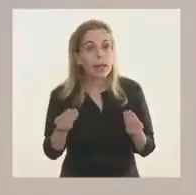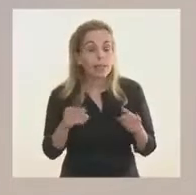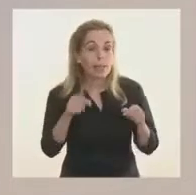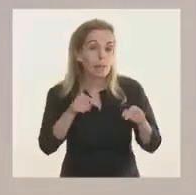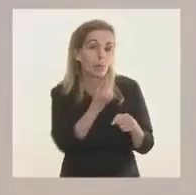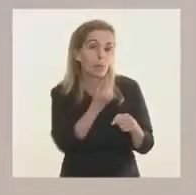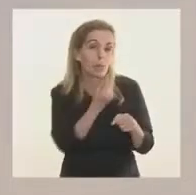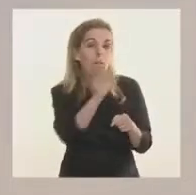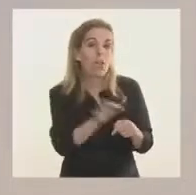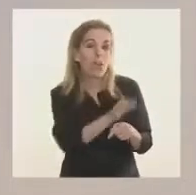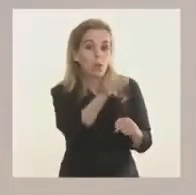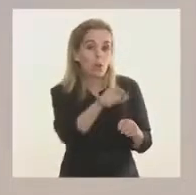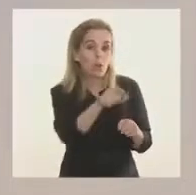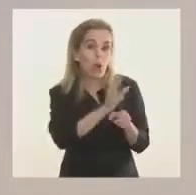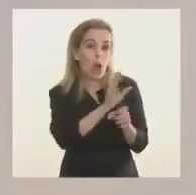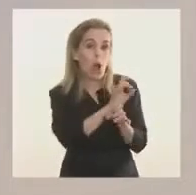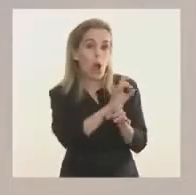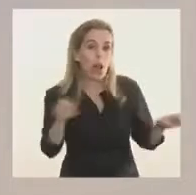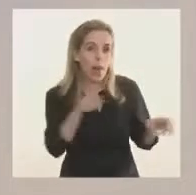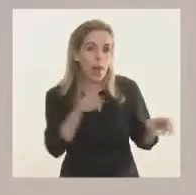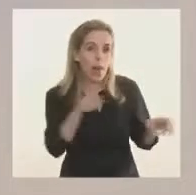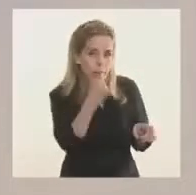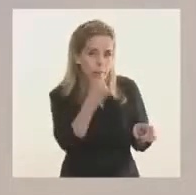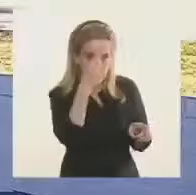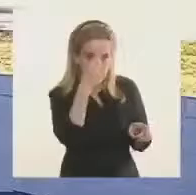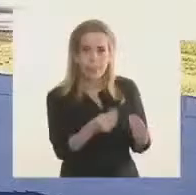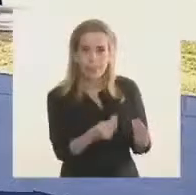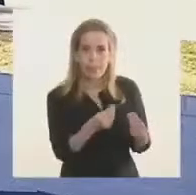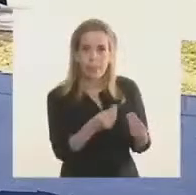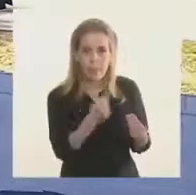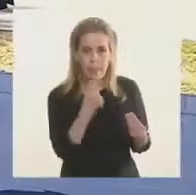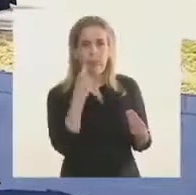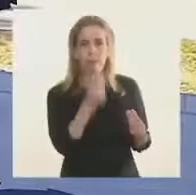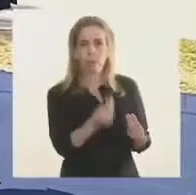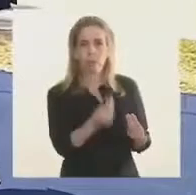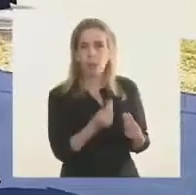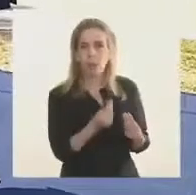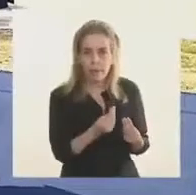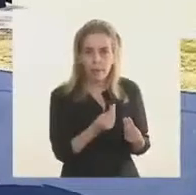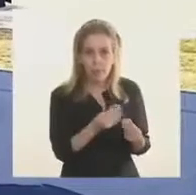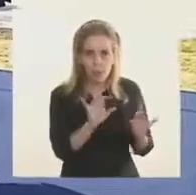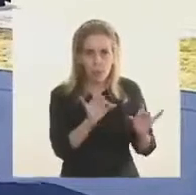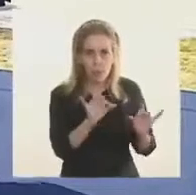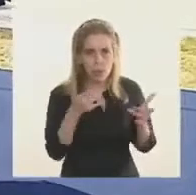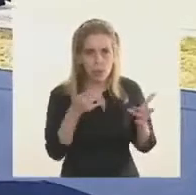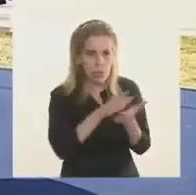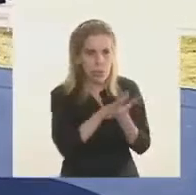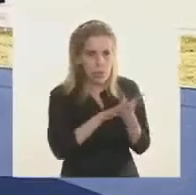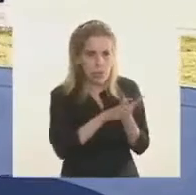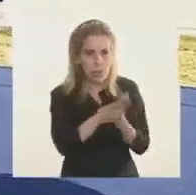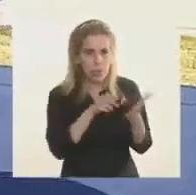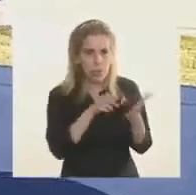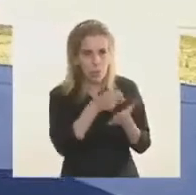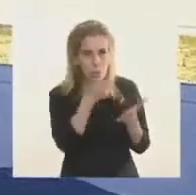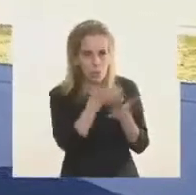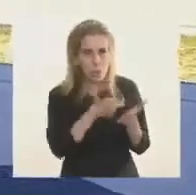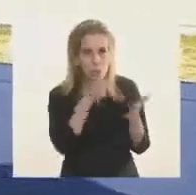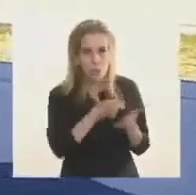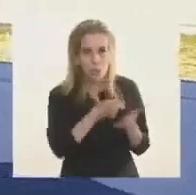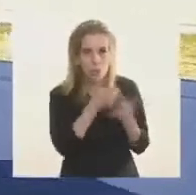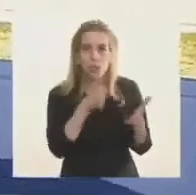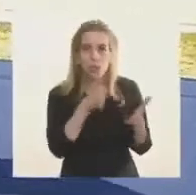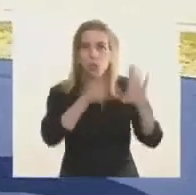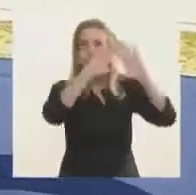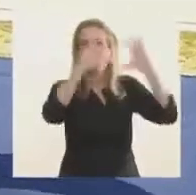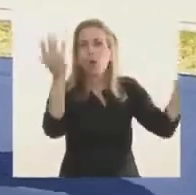este virus que ha demostrado su letalidad en todo el planeta, a lo largo y